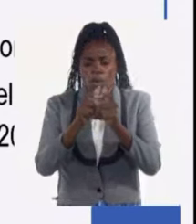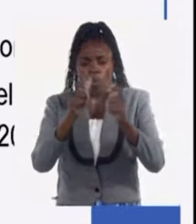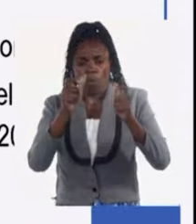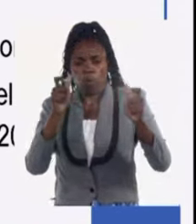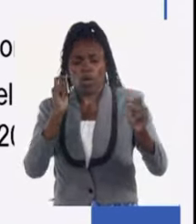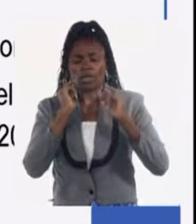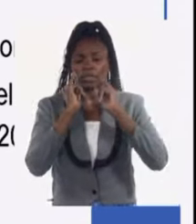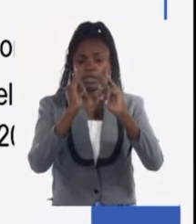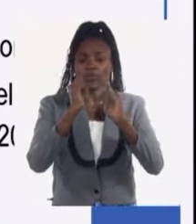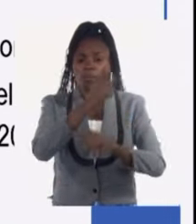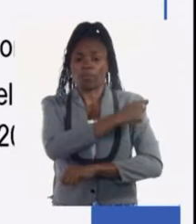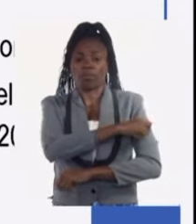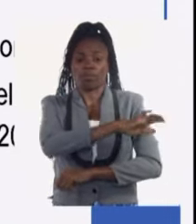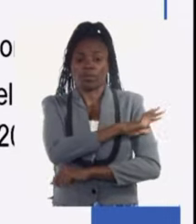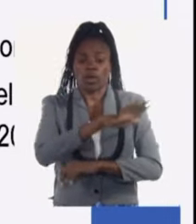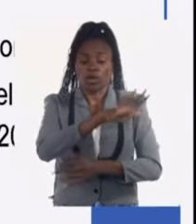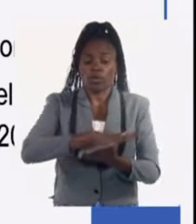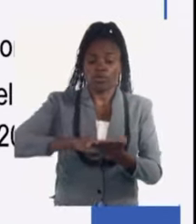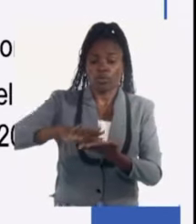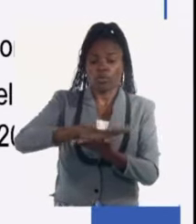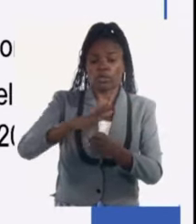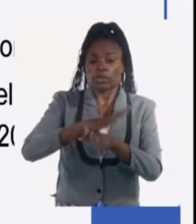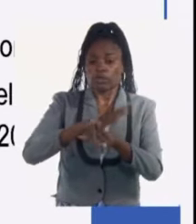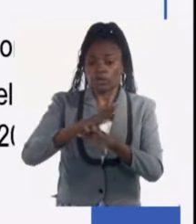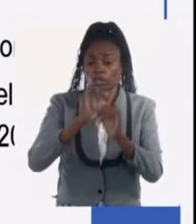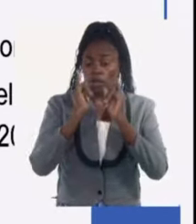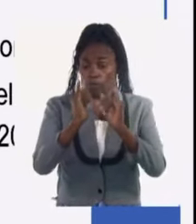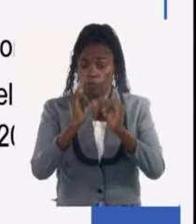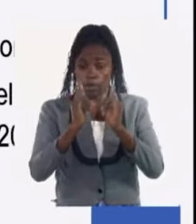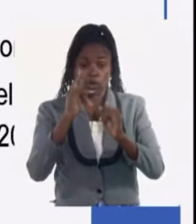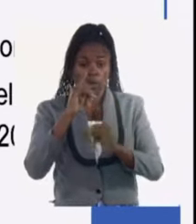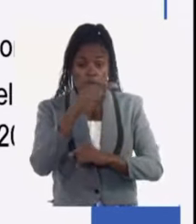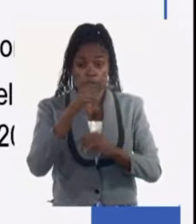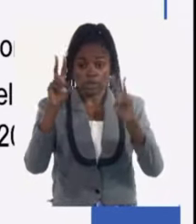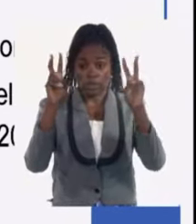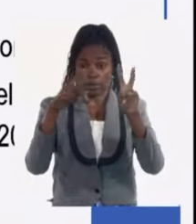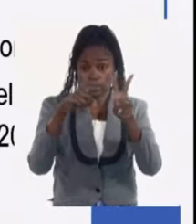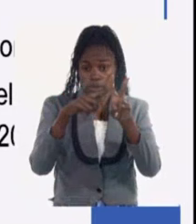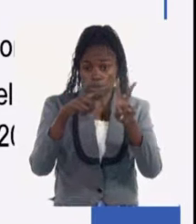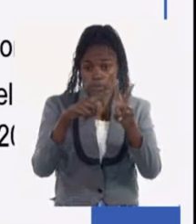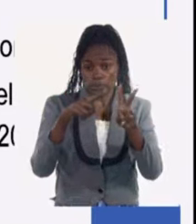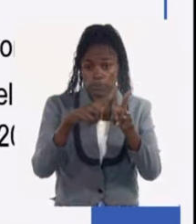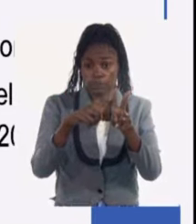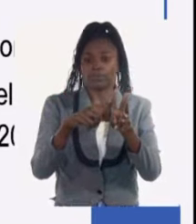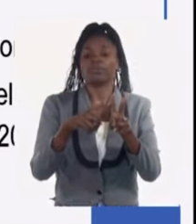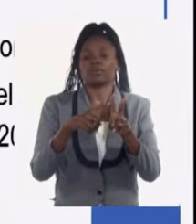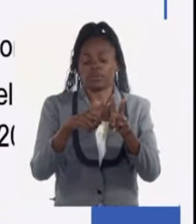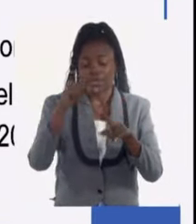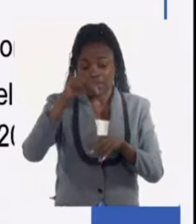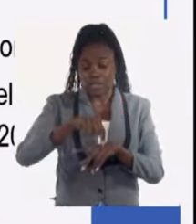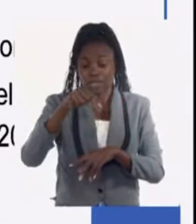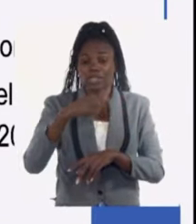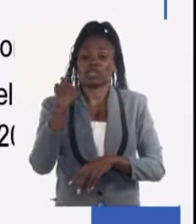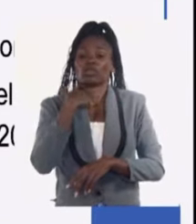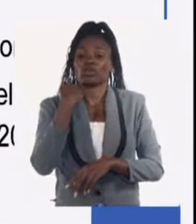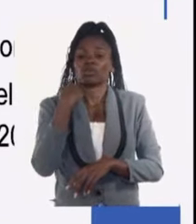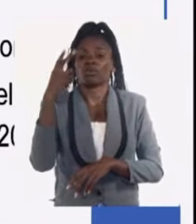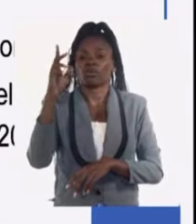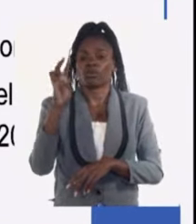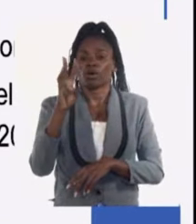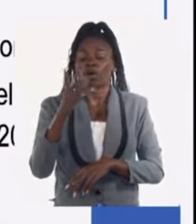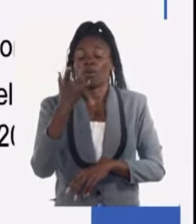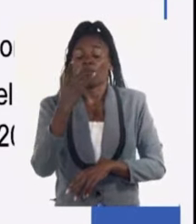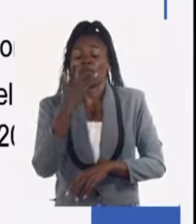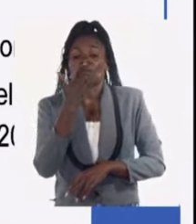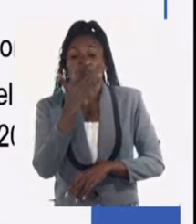informada a nuestro pueblo en diferentes espacios informativos, las afectaciones que vamos a tener este año 2023 por déficit